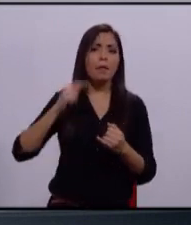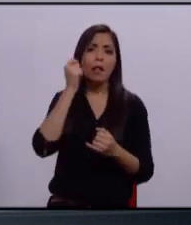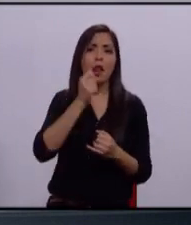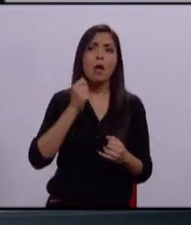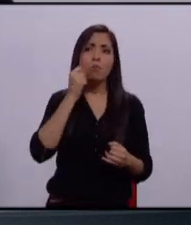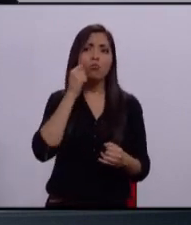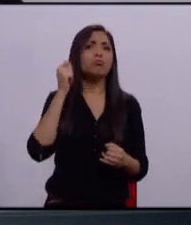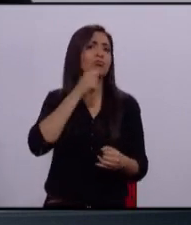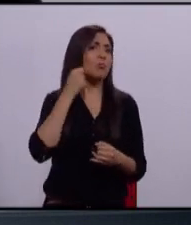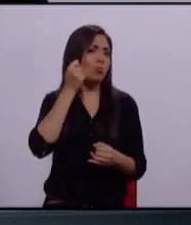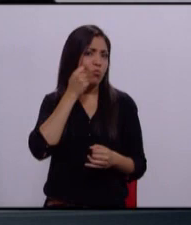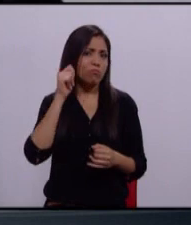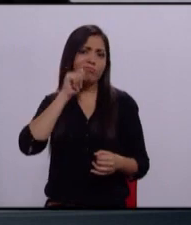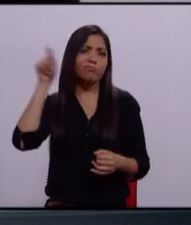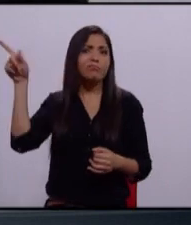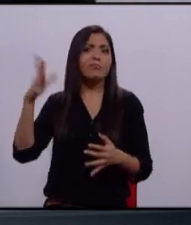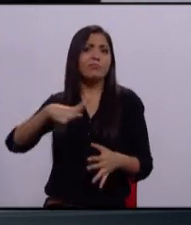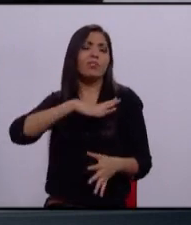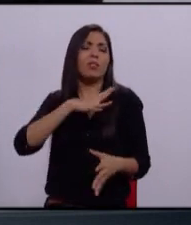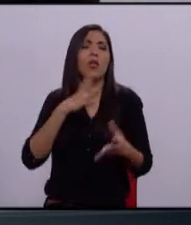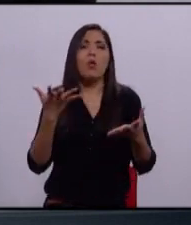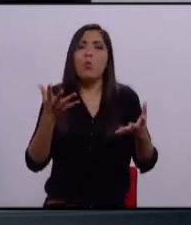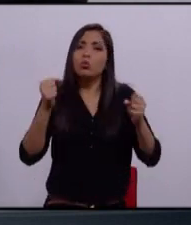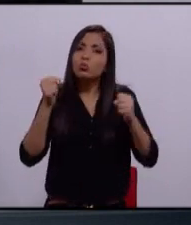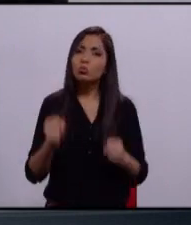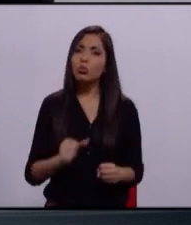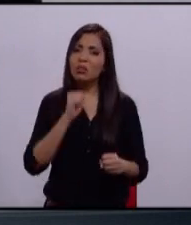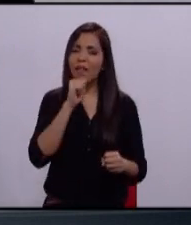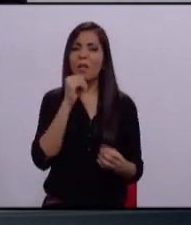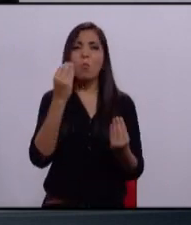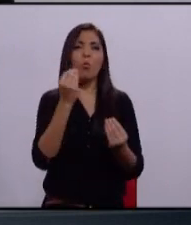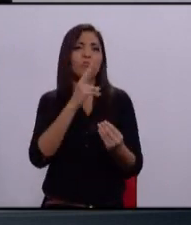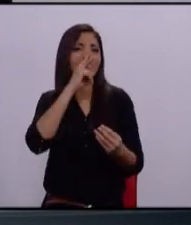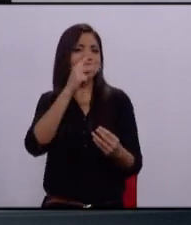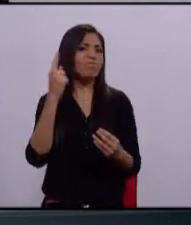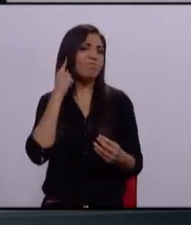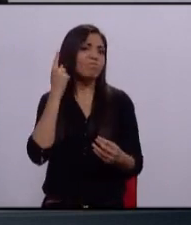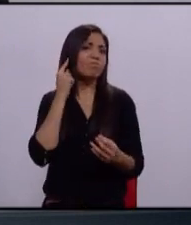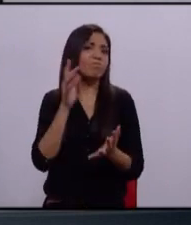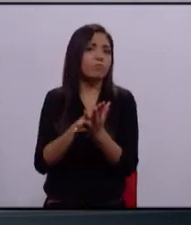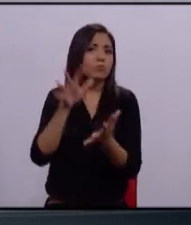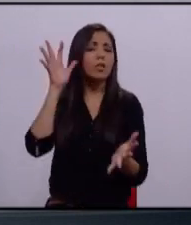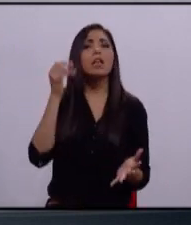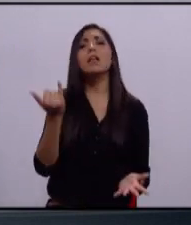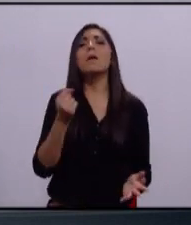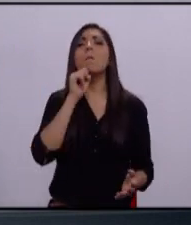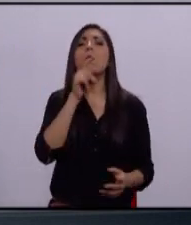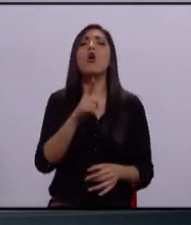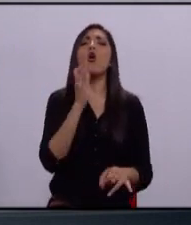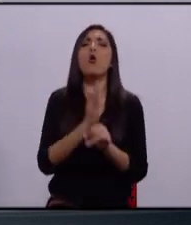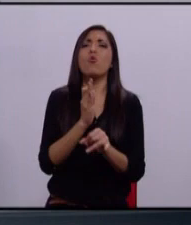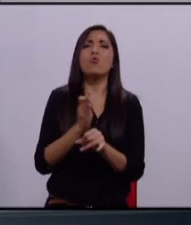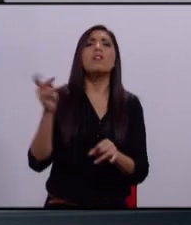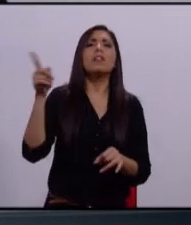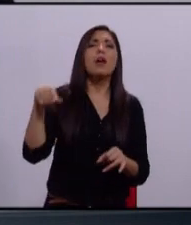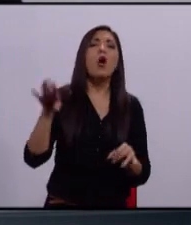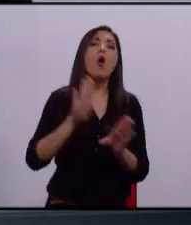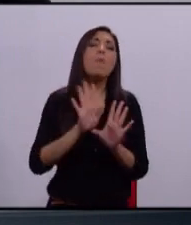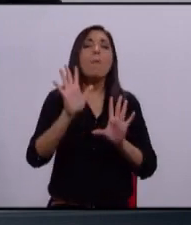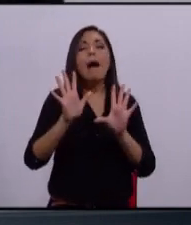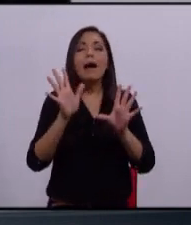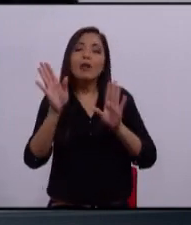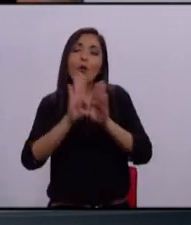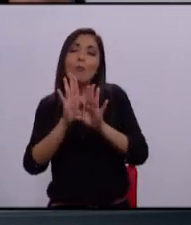inseguro, un Tlajomulco donde ha habido mucha violencia y que únicamente lo que hacen es maquillar